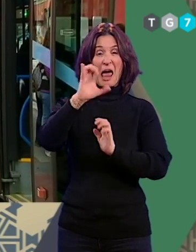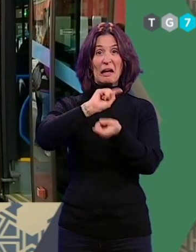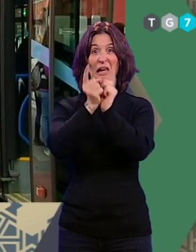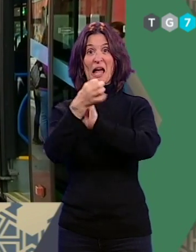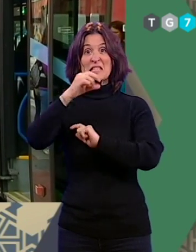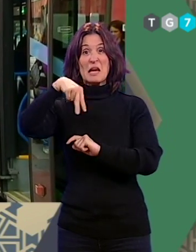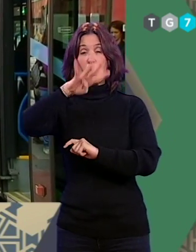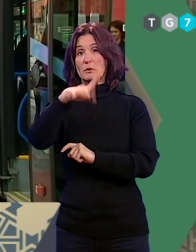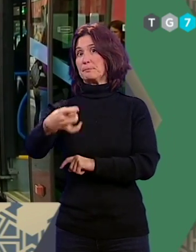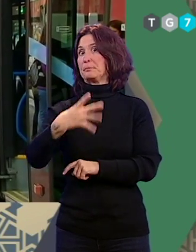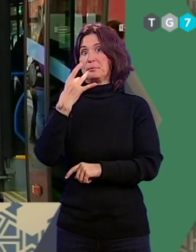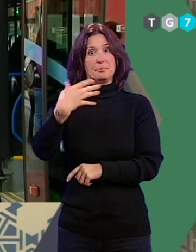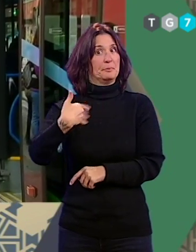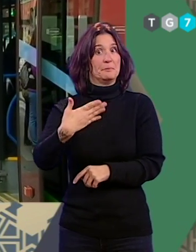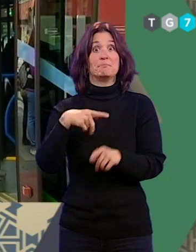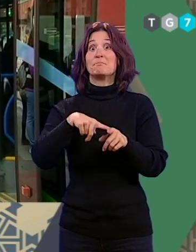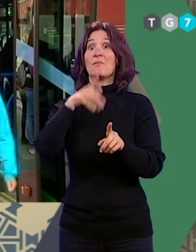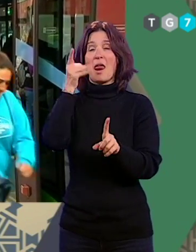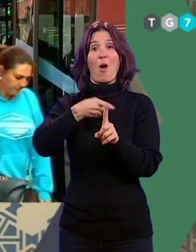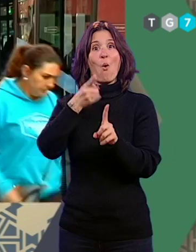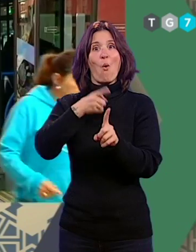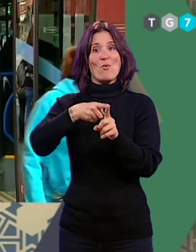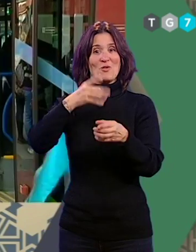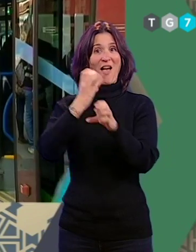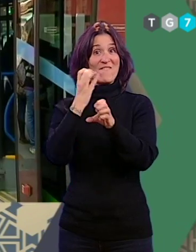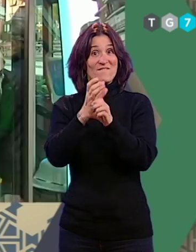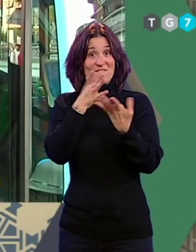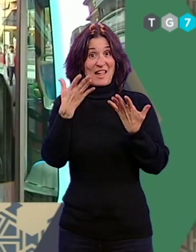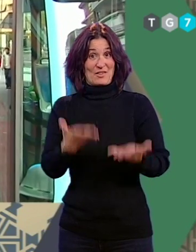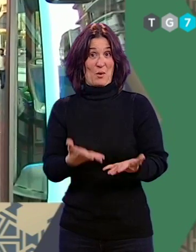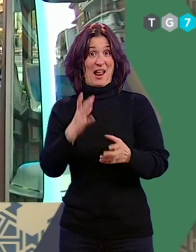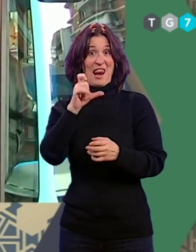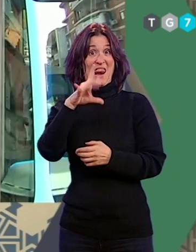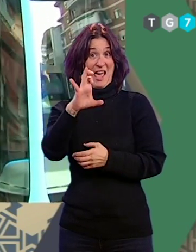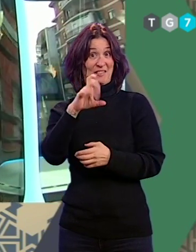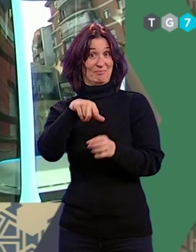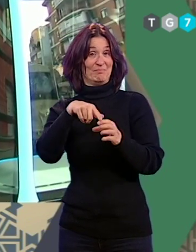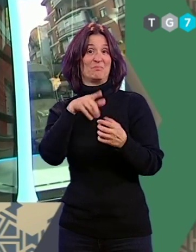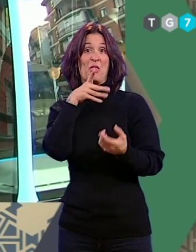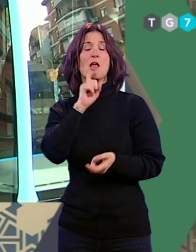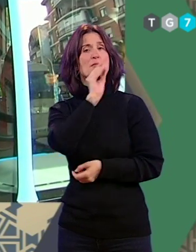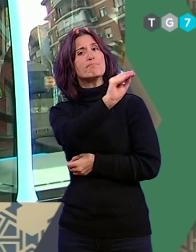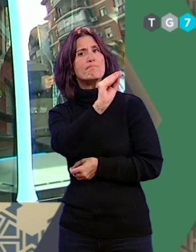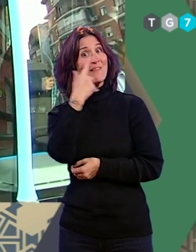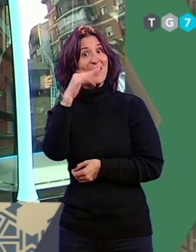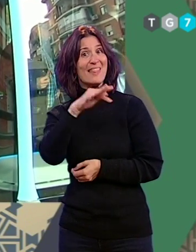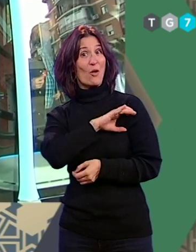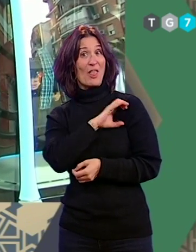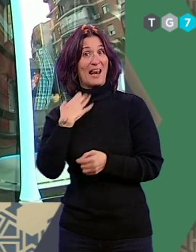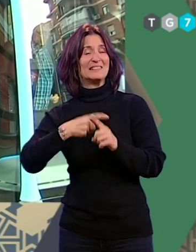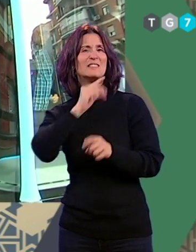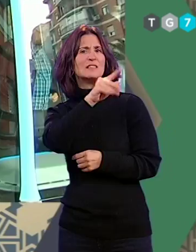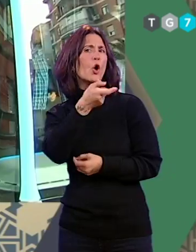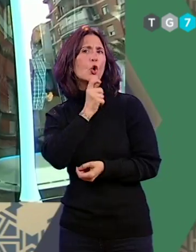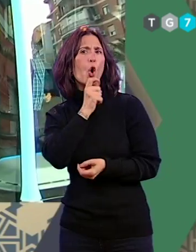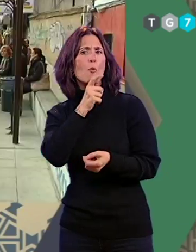SN4. Precisamente sobre el uso de los vehículos de la actual línea azul, Francés se ha preguntado cómo se accederá a ellos y cómo se